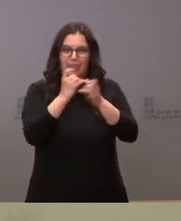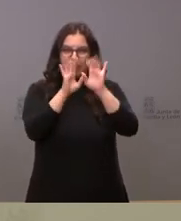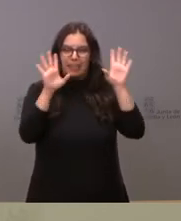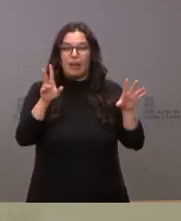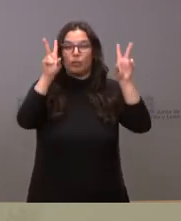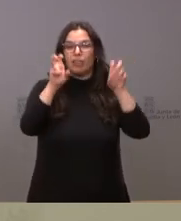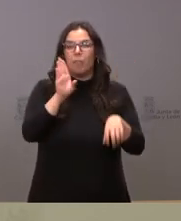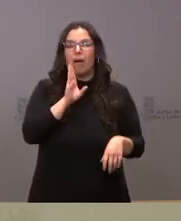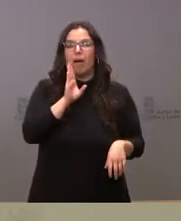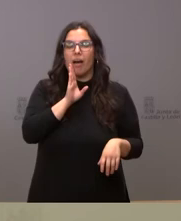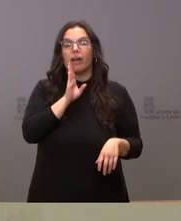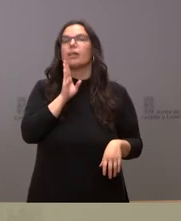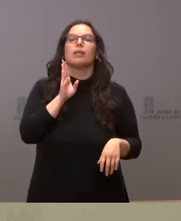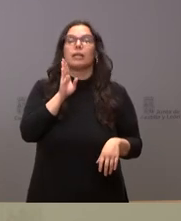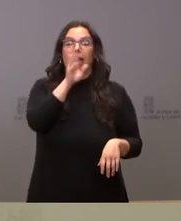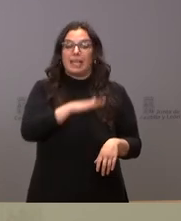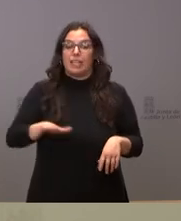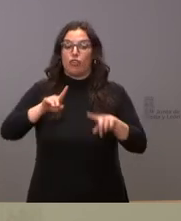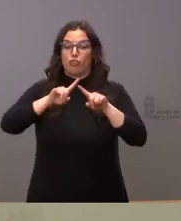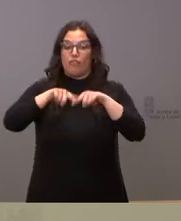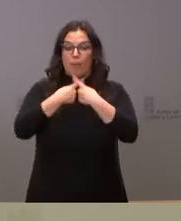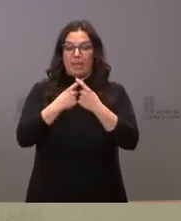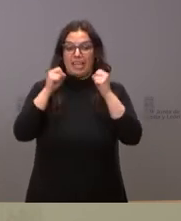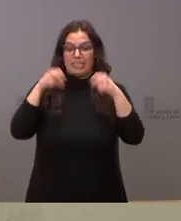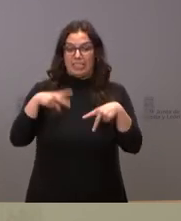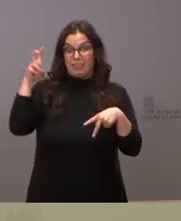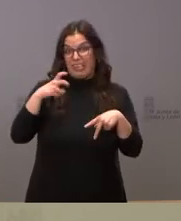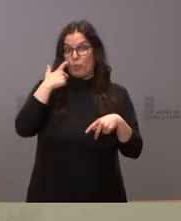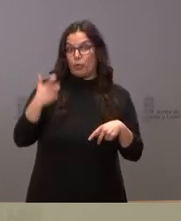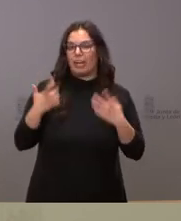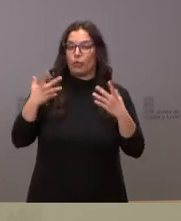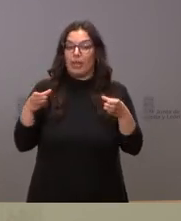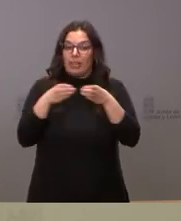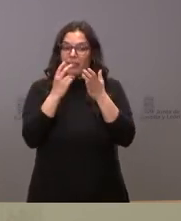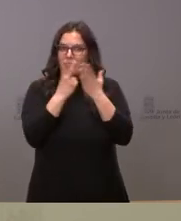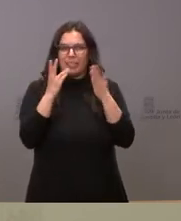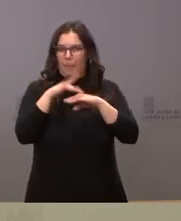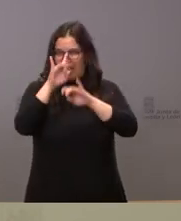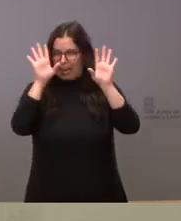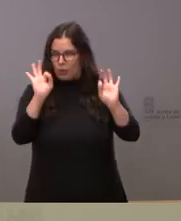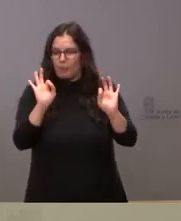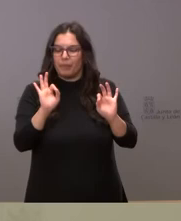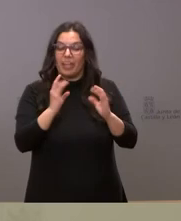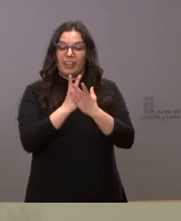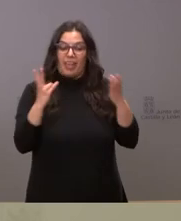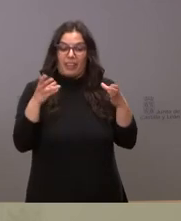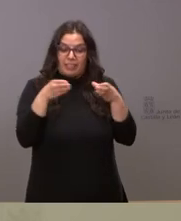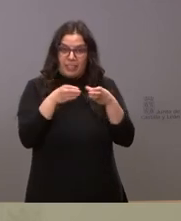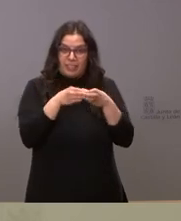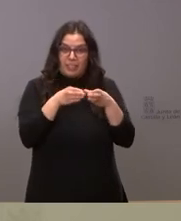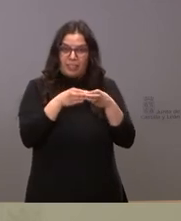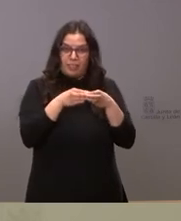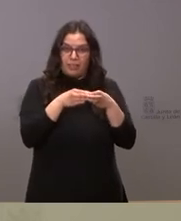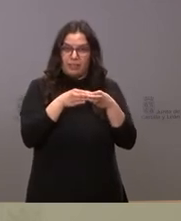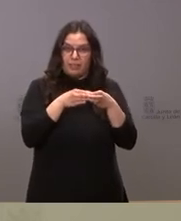comentado de los menores no acompañados entonces esos 17 sólo por aclarar habrían claro si los otros